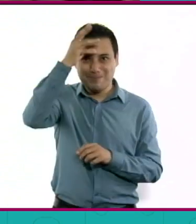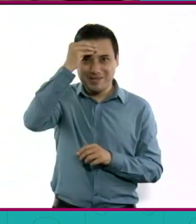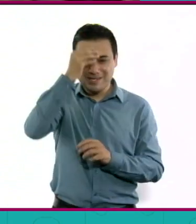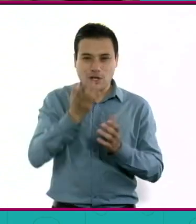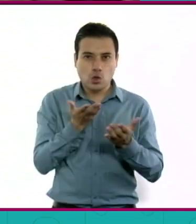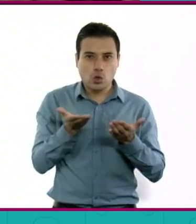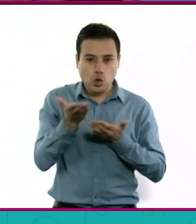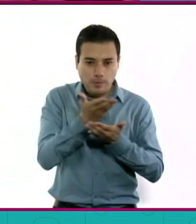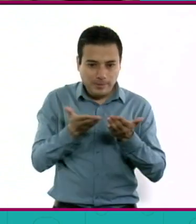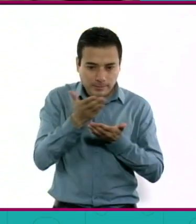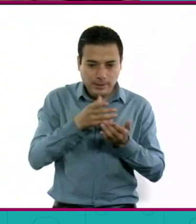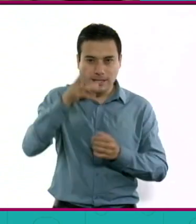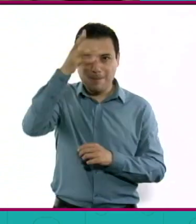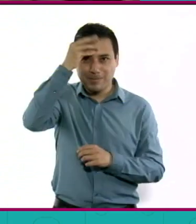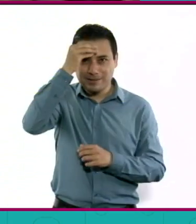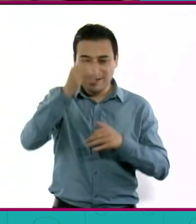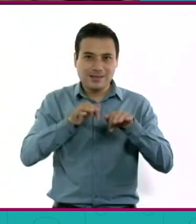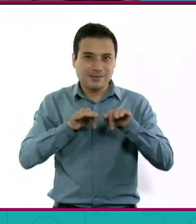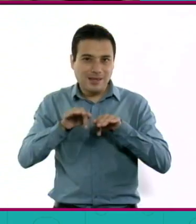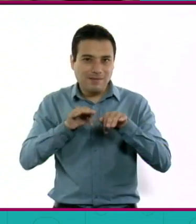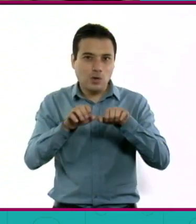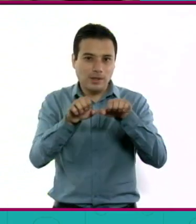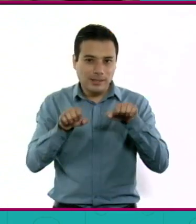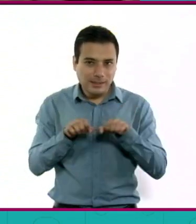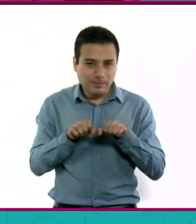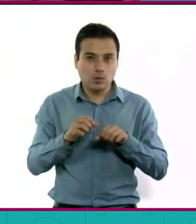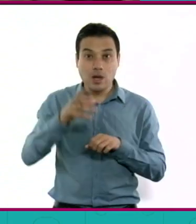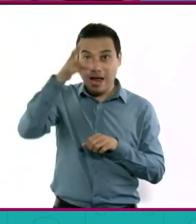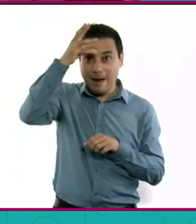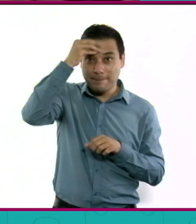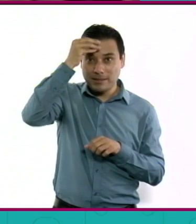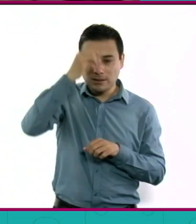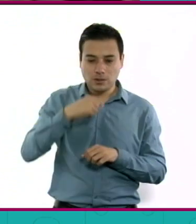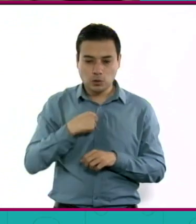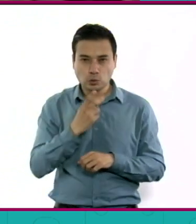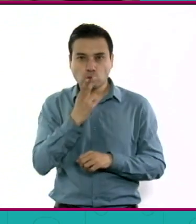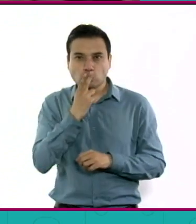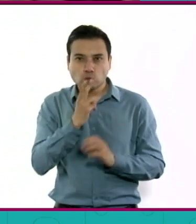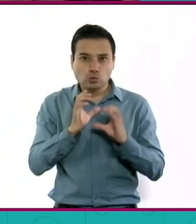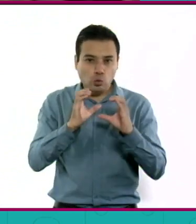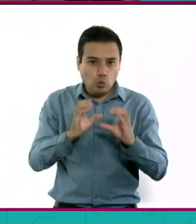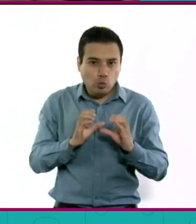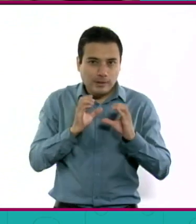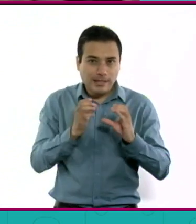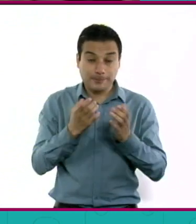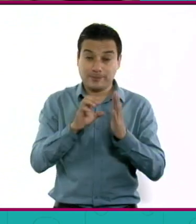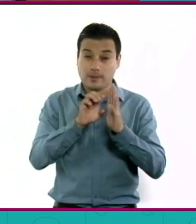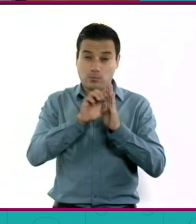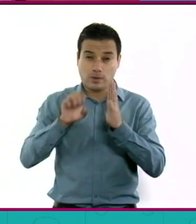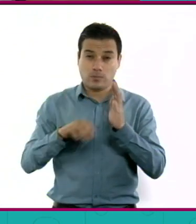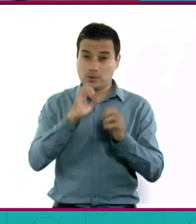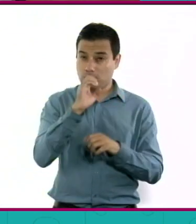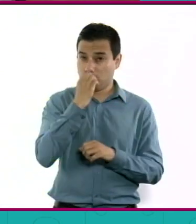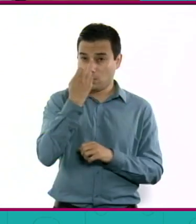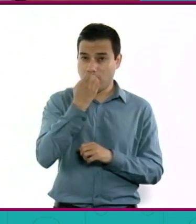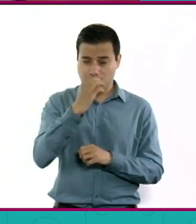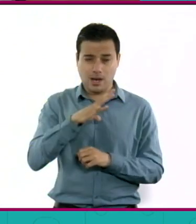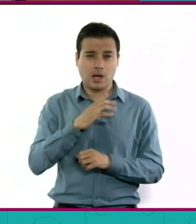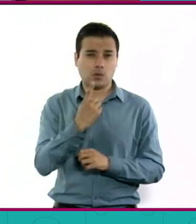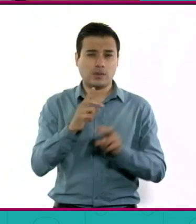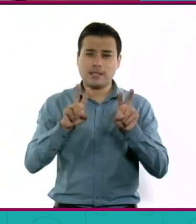trabajos en equipo, que aprendamos a cuidarnos. Uno de los temas grandes de las escuelas es que